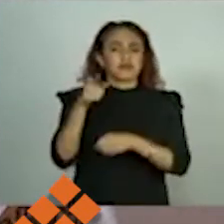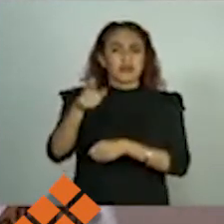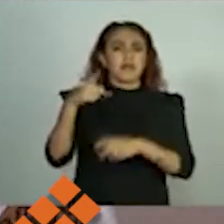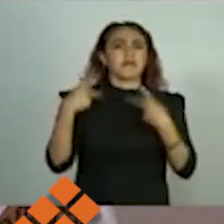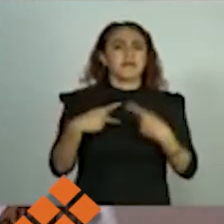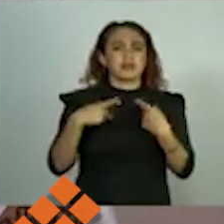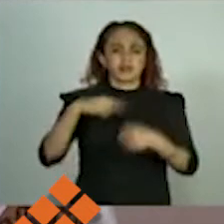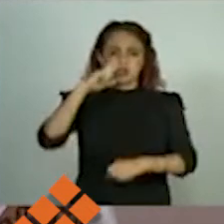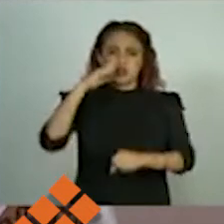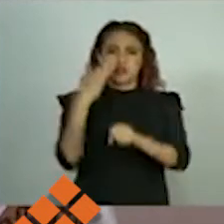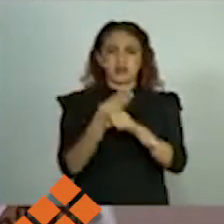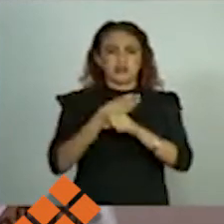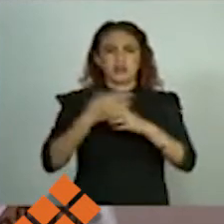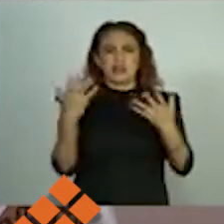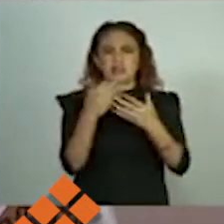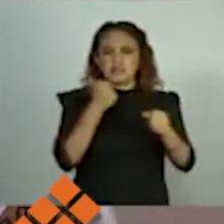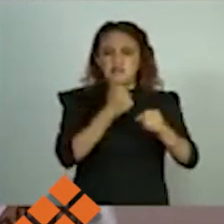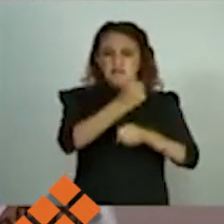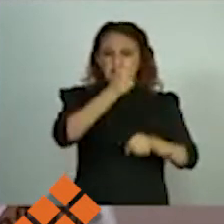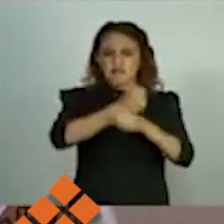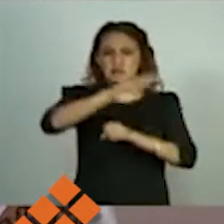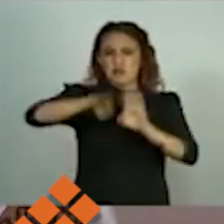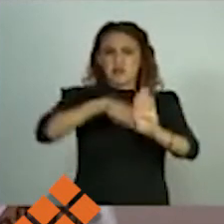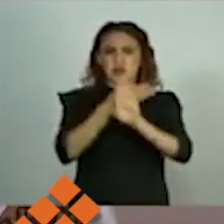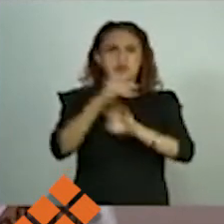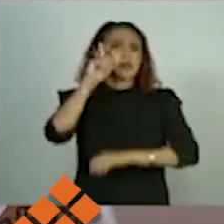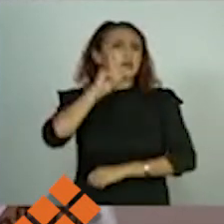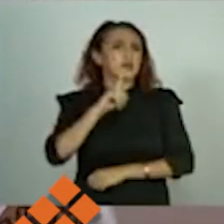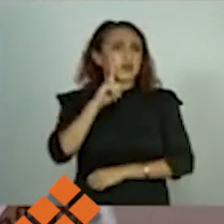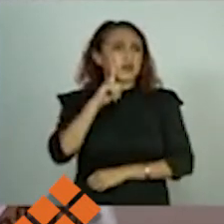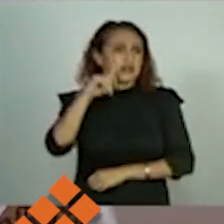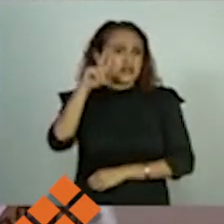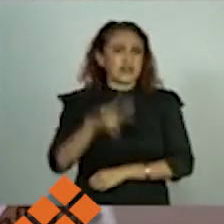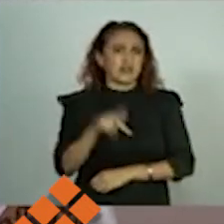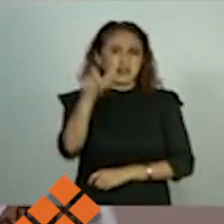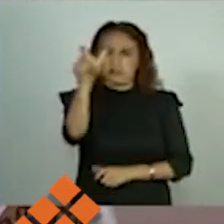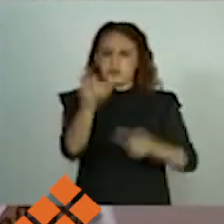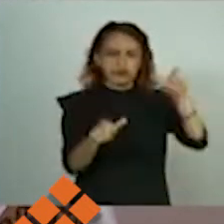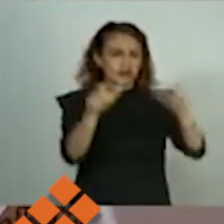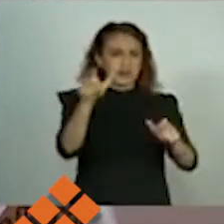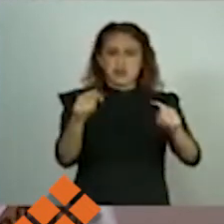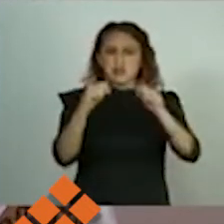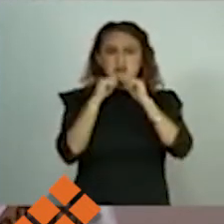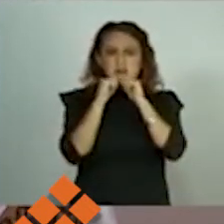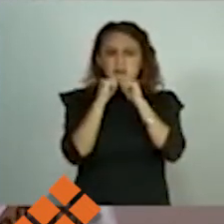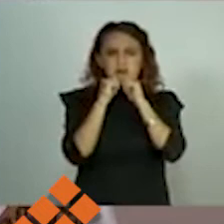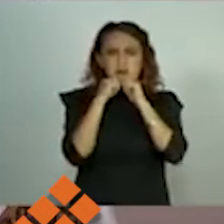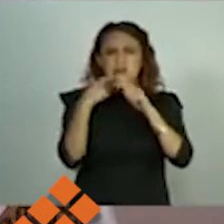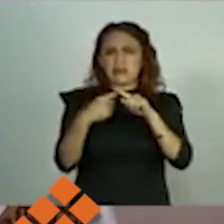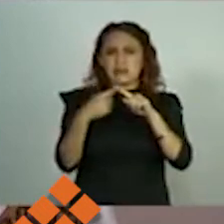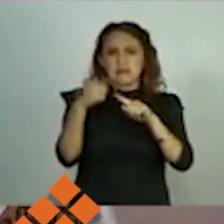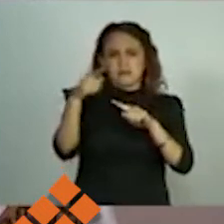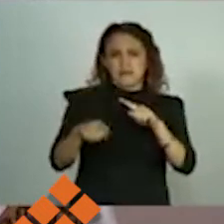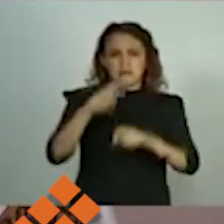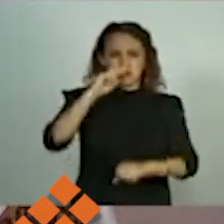responsables de cometer violencia contra las mujeres, sin distingo de ninguna naturaleza.